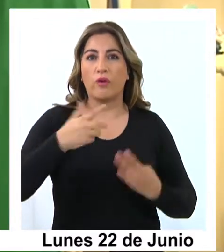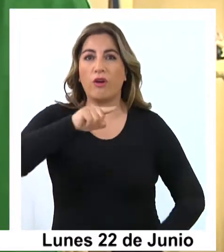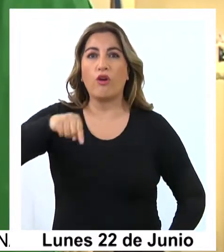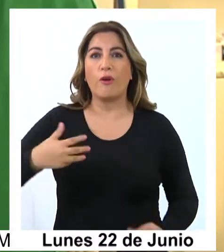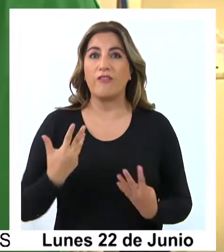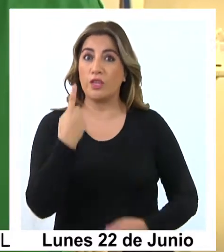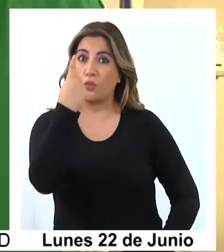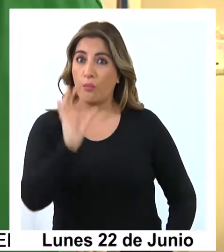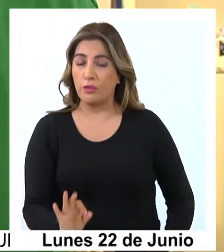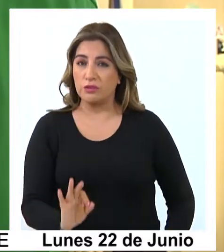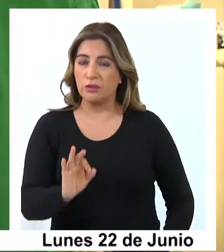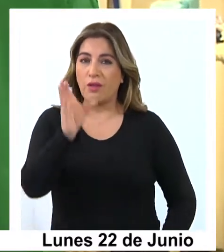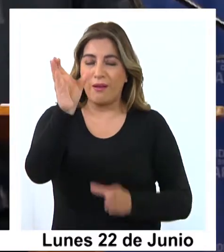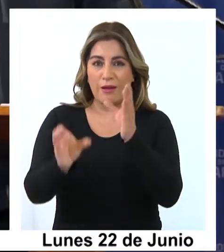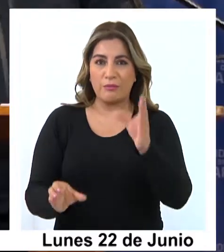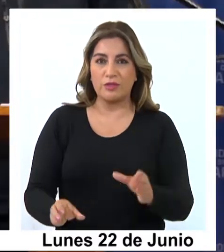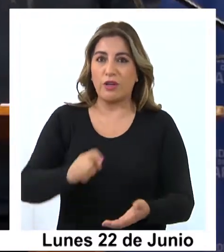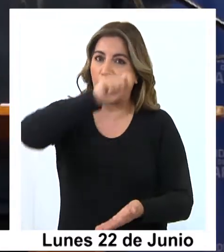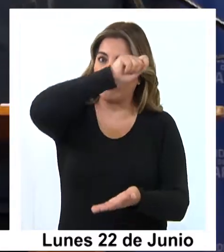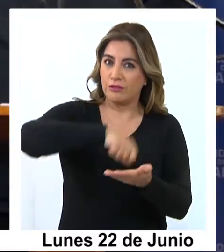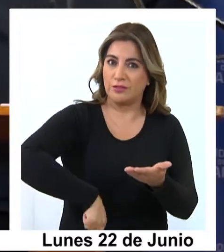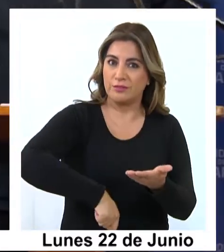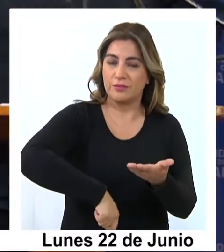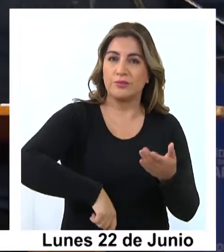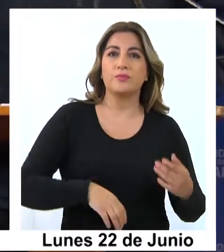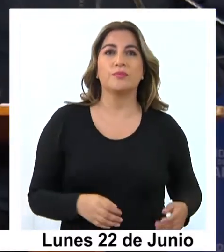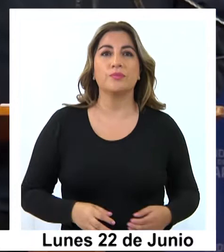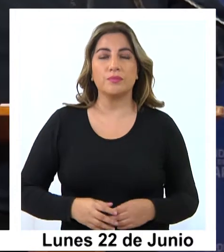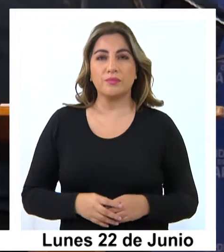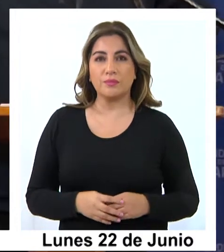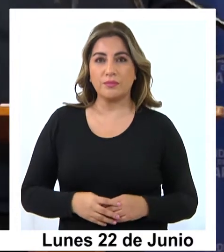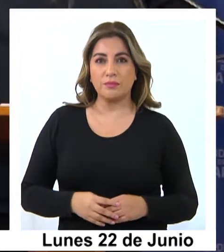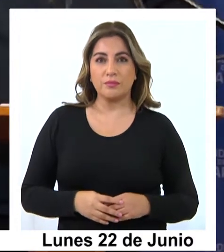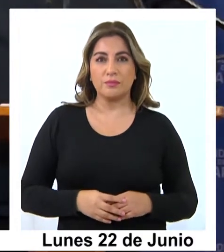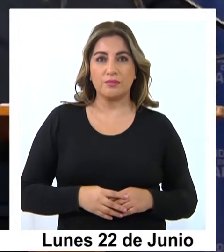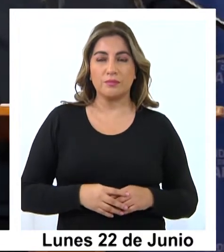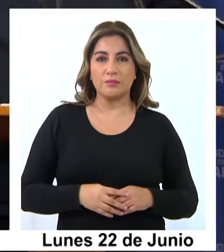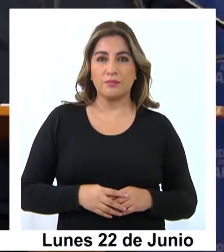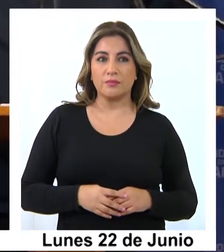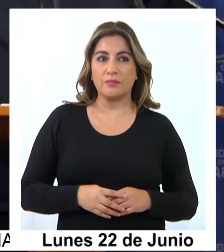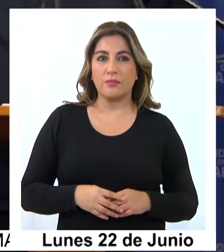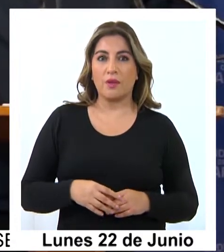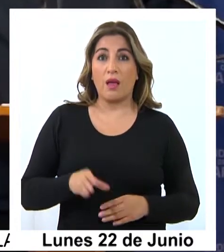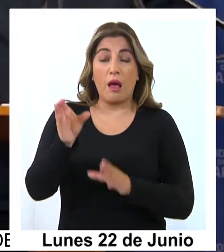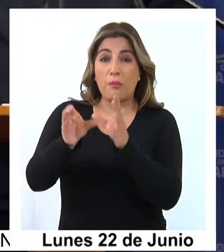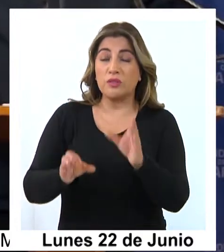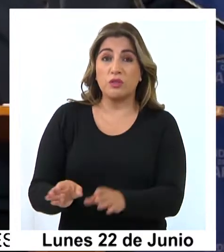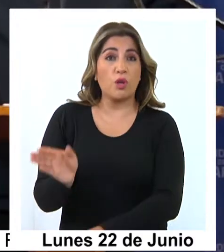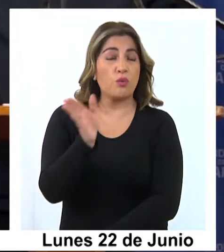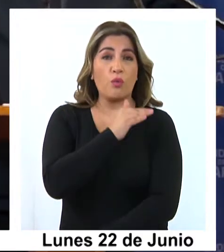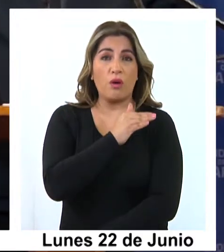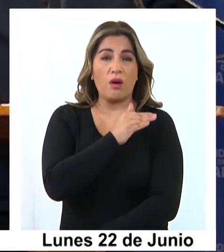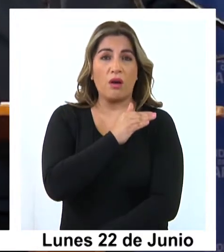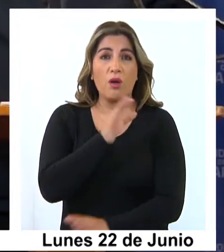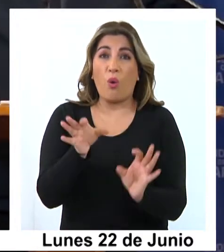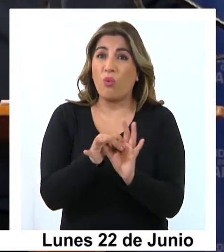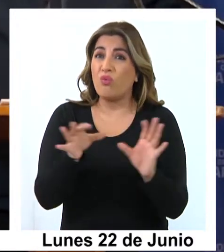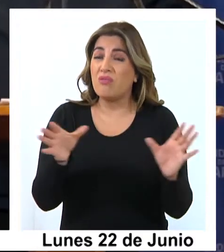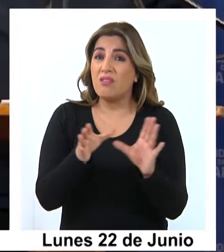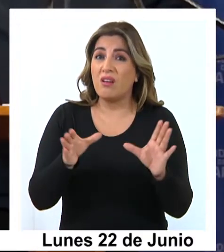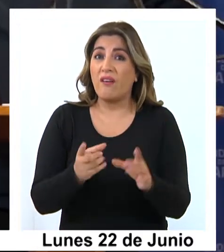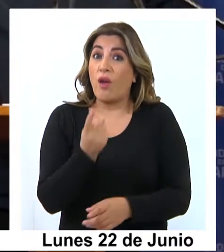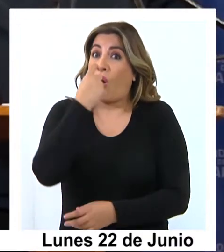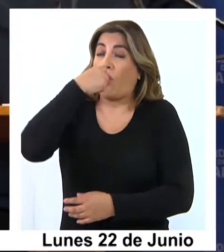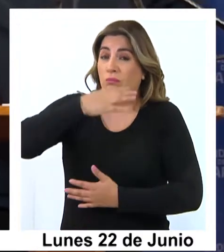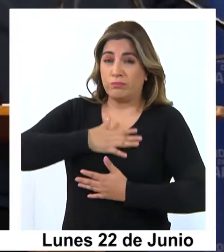,91% de las personas contratadas. Y de estos no tenemos este minuto ninguno con gravedad o en